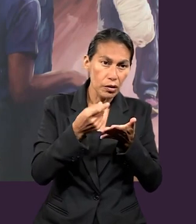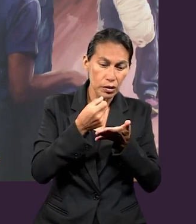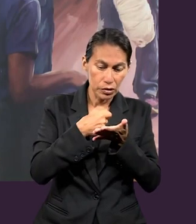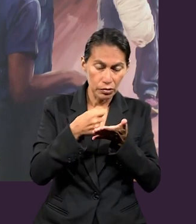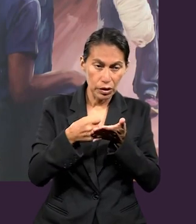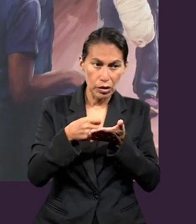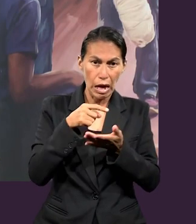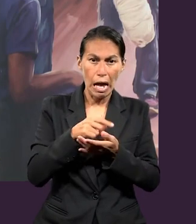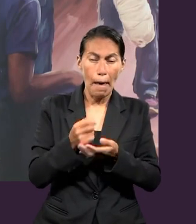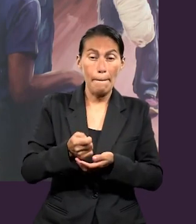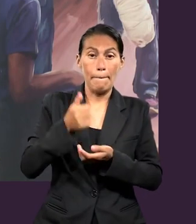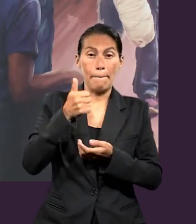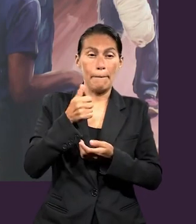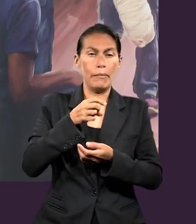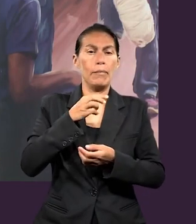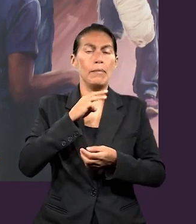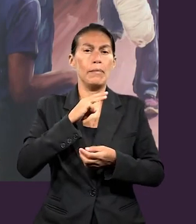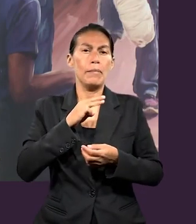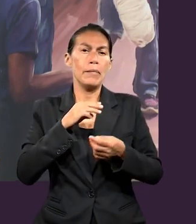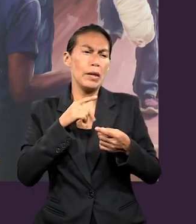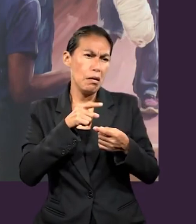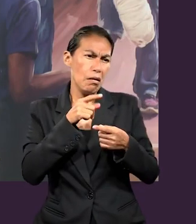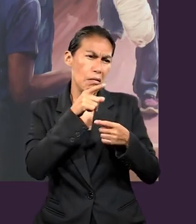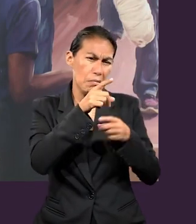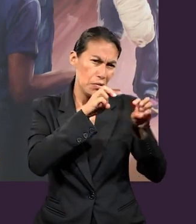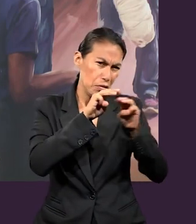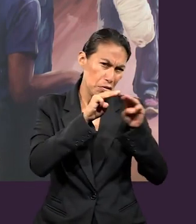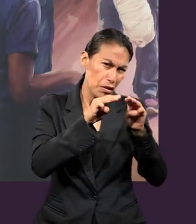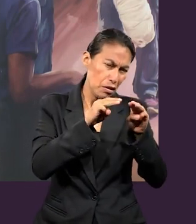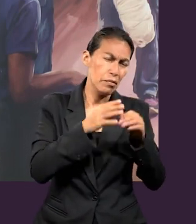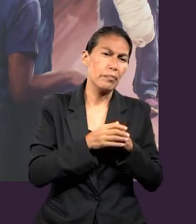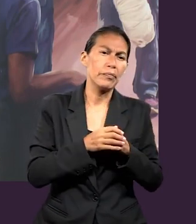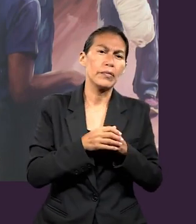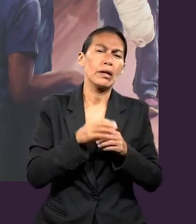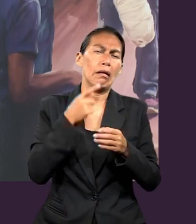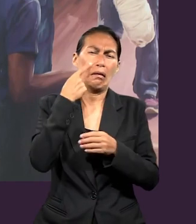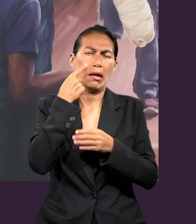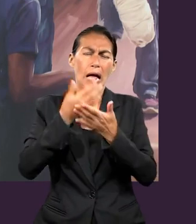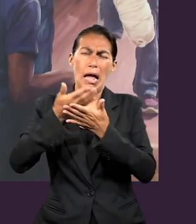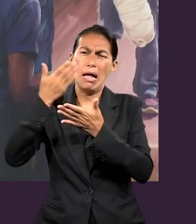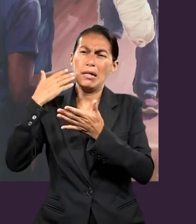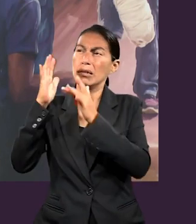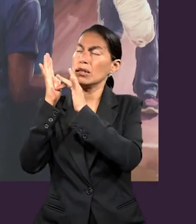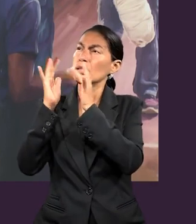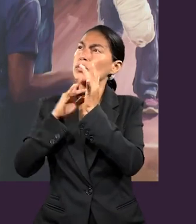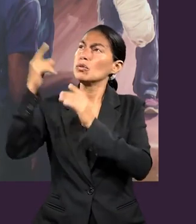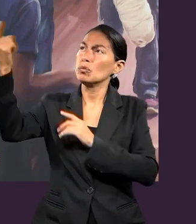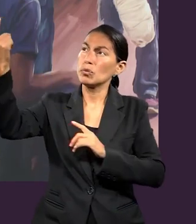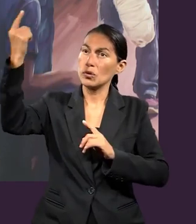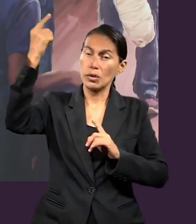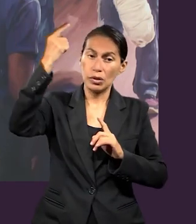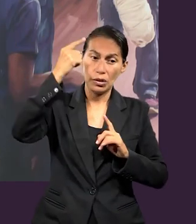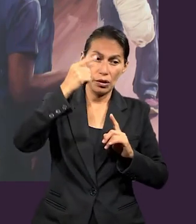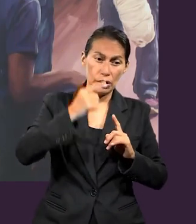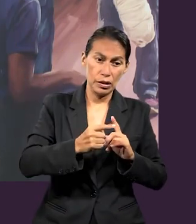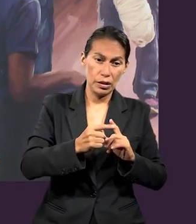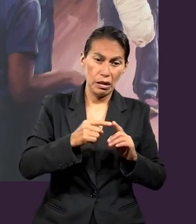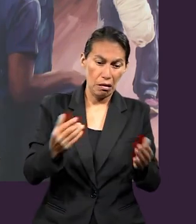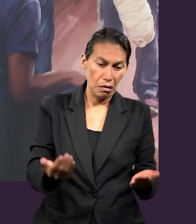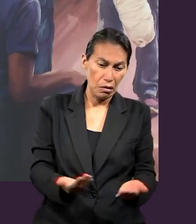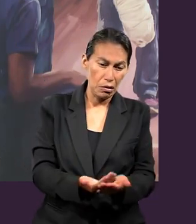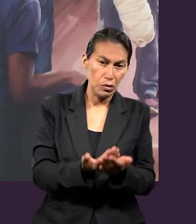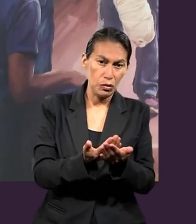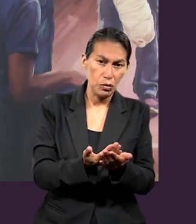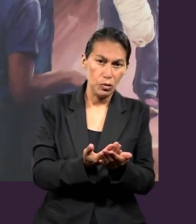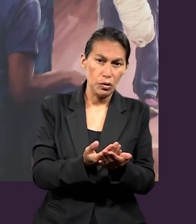mayordomo del ministerio. Sabemos que cuando Jesús llegó aquí a esta tierra, cuando lo hizo en forma de